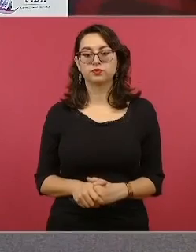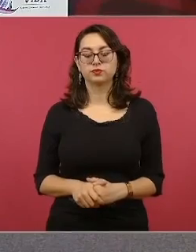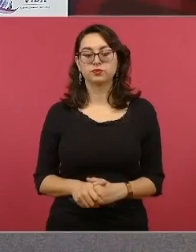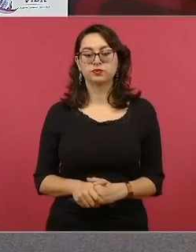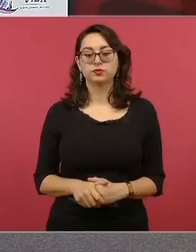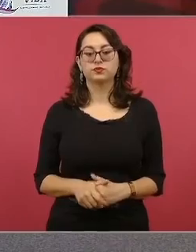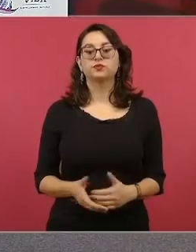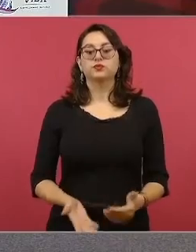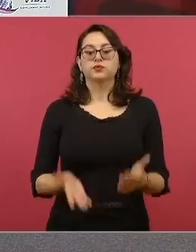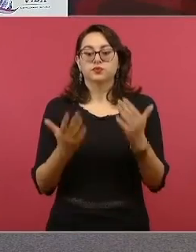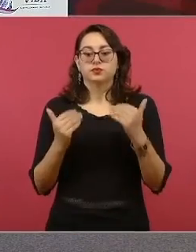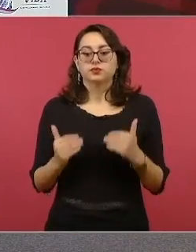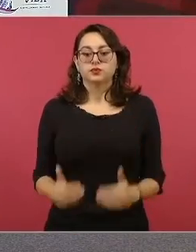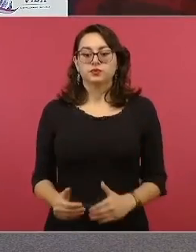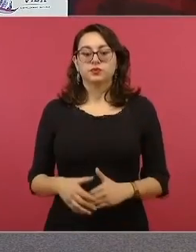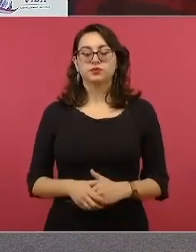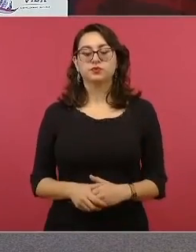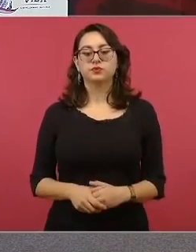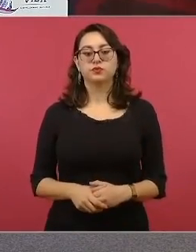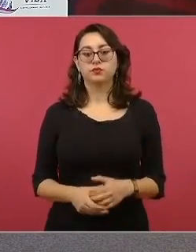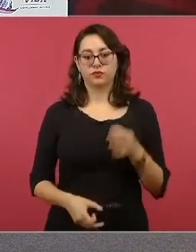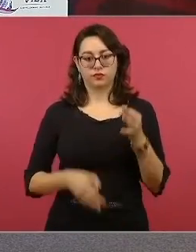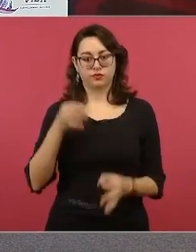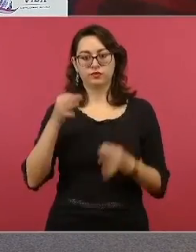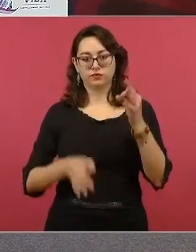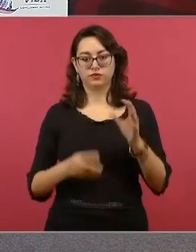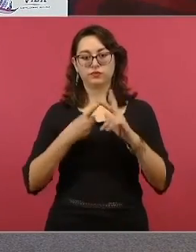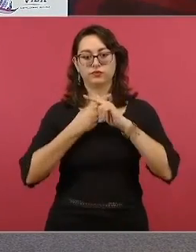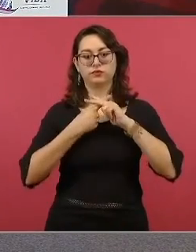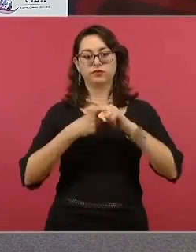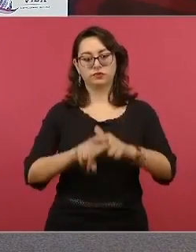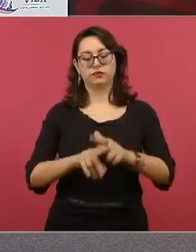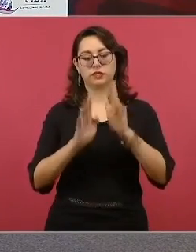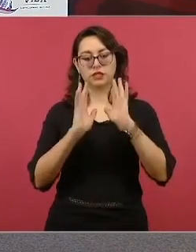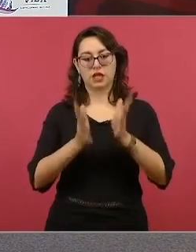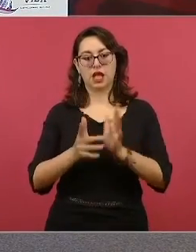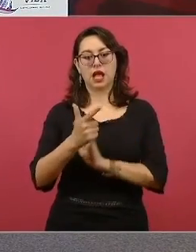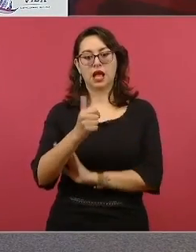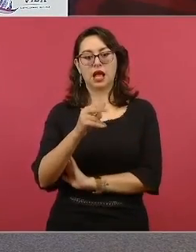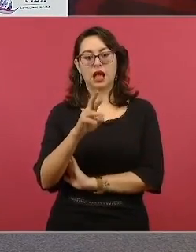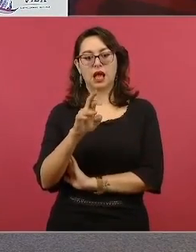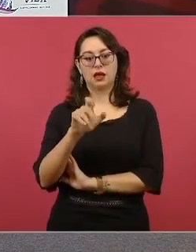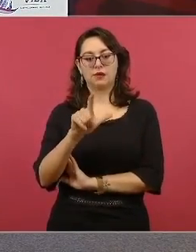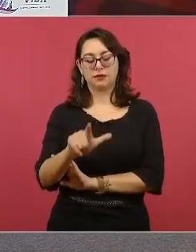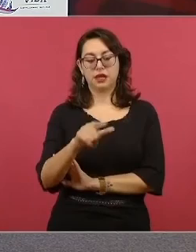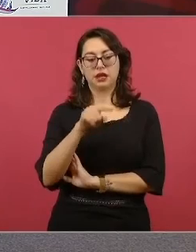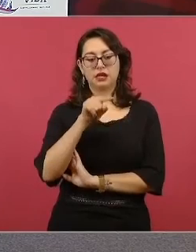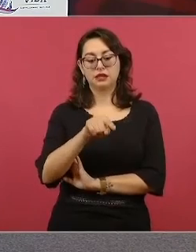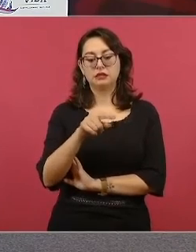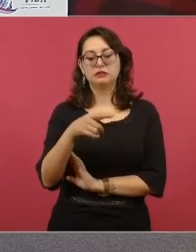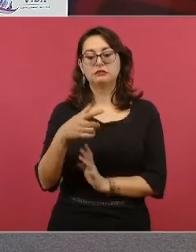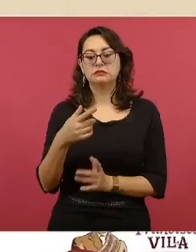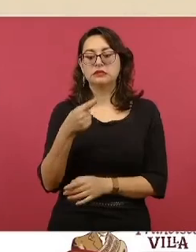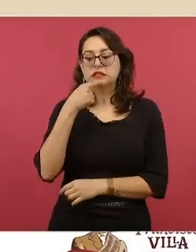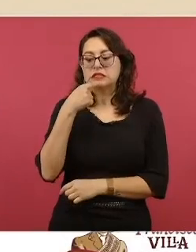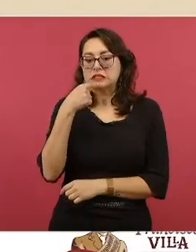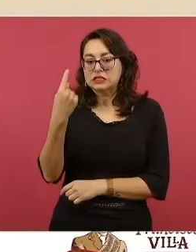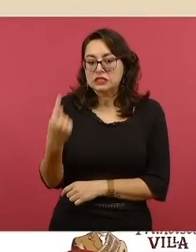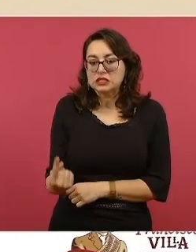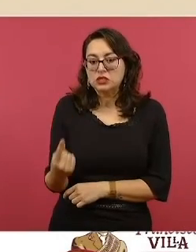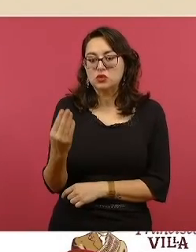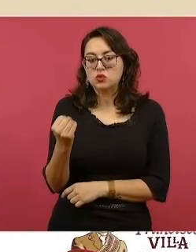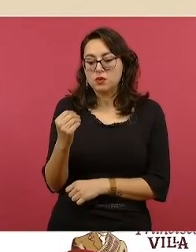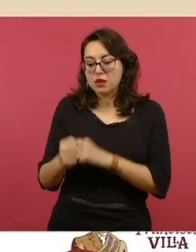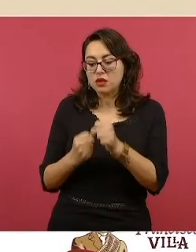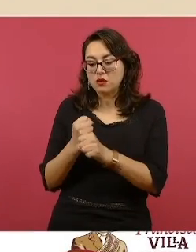Vinculados a proceso, en esta ocasión tenemos a Gabriel Lener, se le acusa de violación equiparada contra un menor de nueve años de edad, hijo